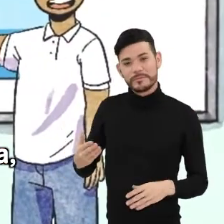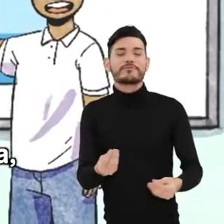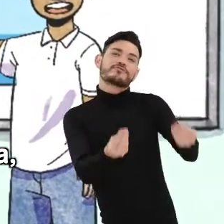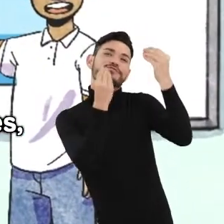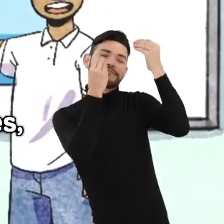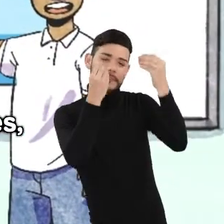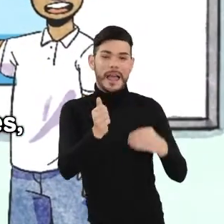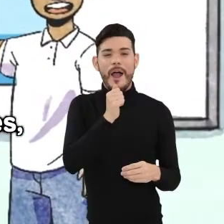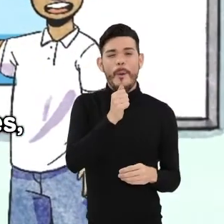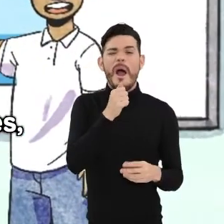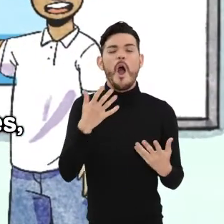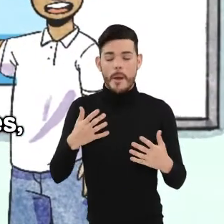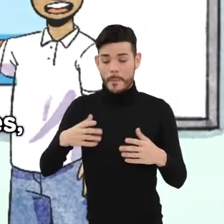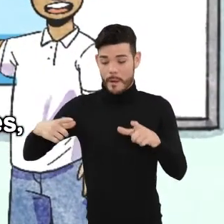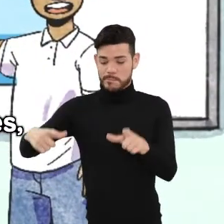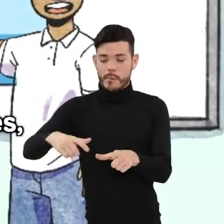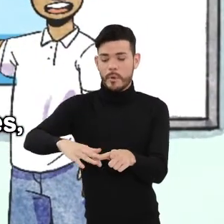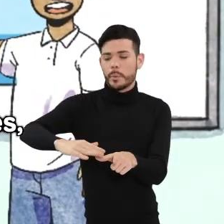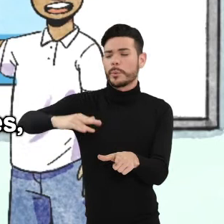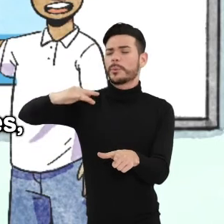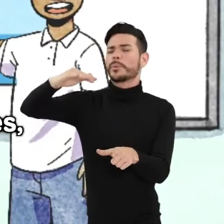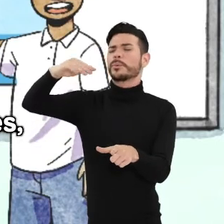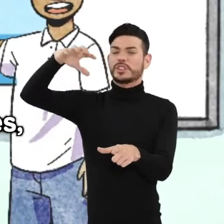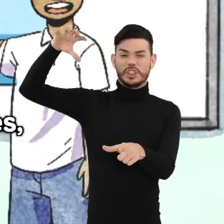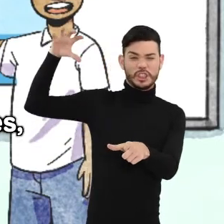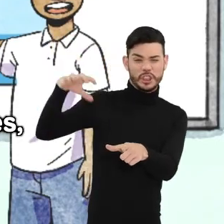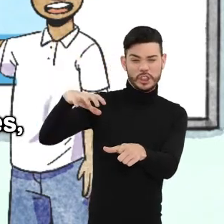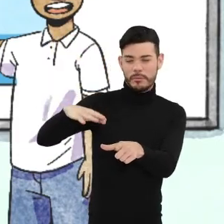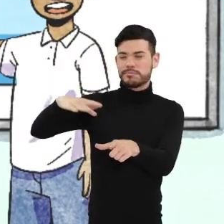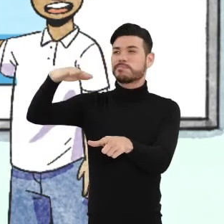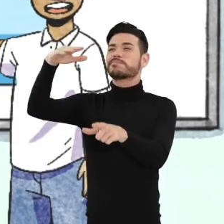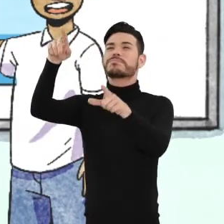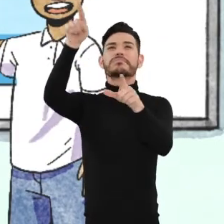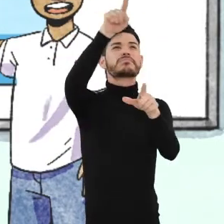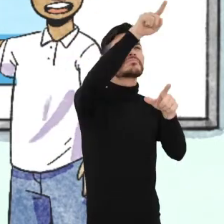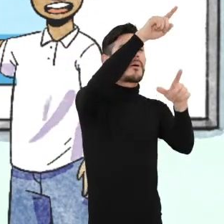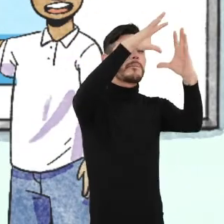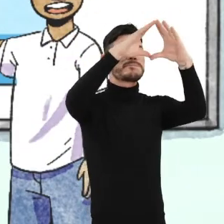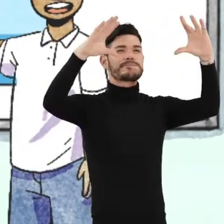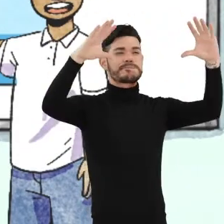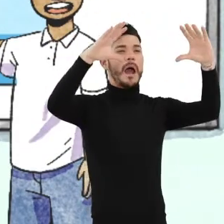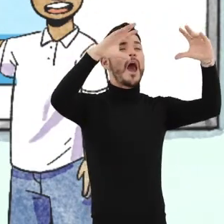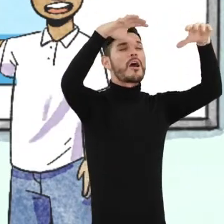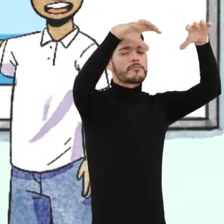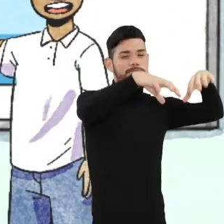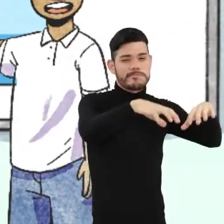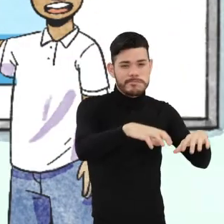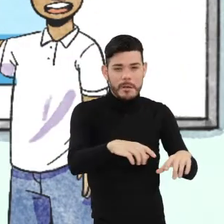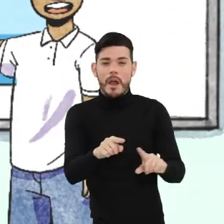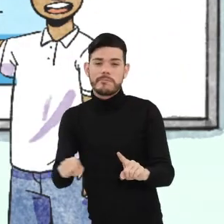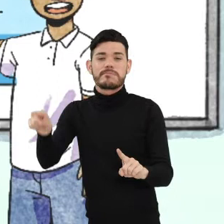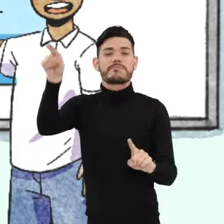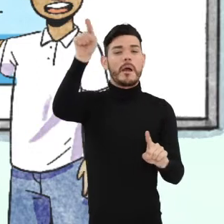el ciclo del agua, que se evapora, se condensan las nubes, caen los campos, riega la tierra, se desliza hasta los ríos, va al mar y se